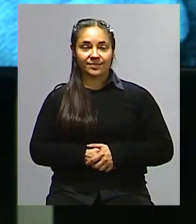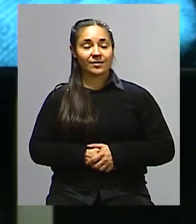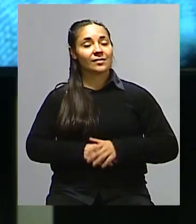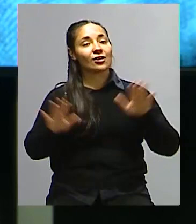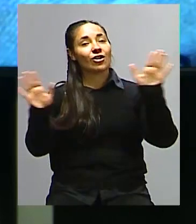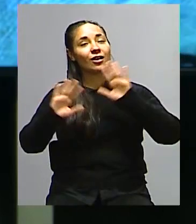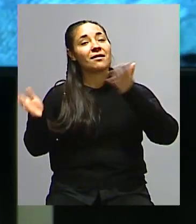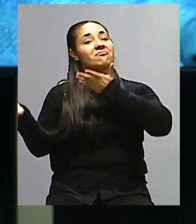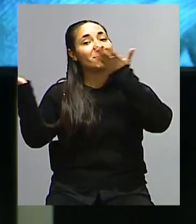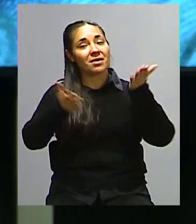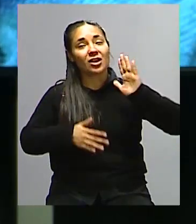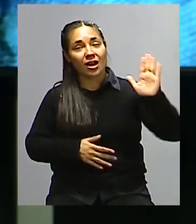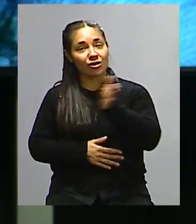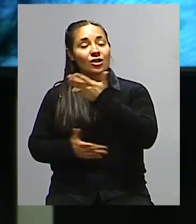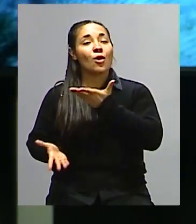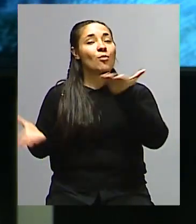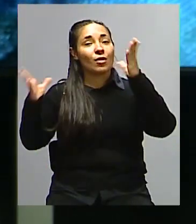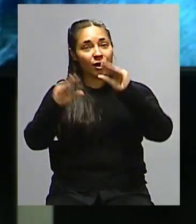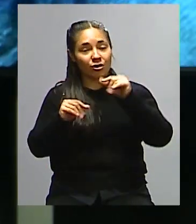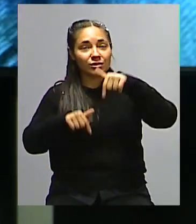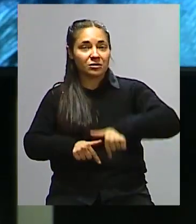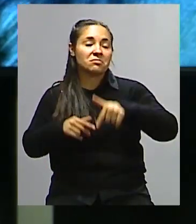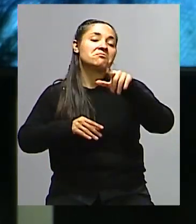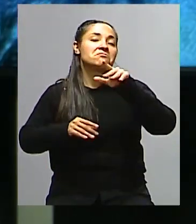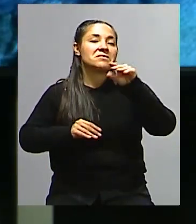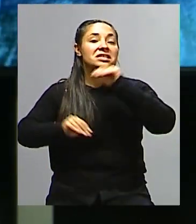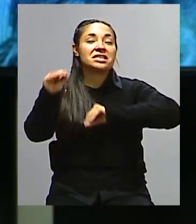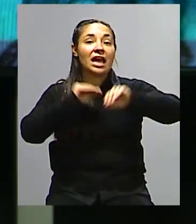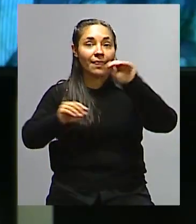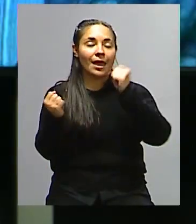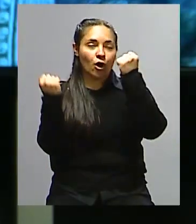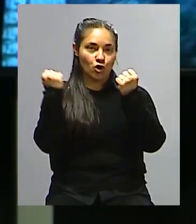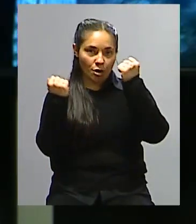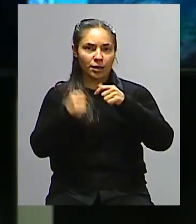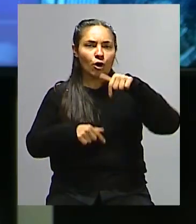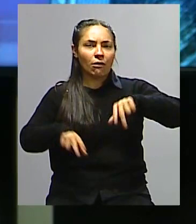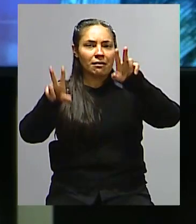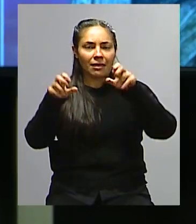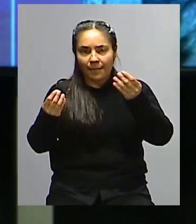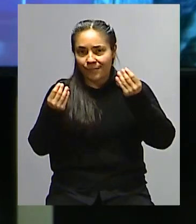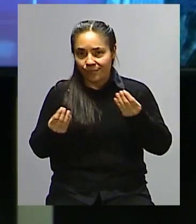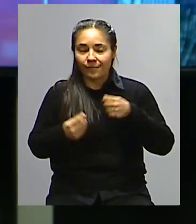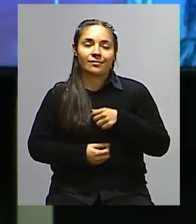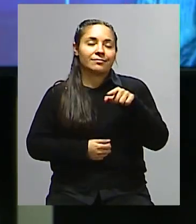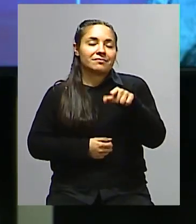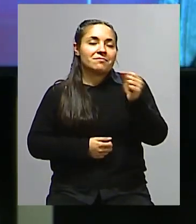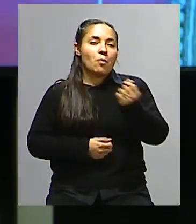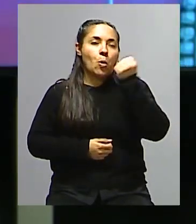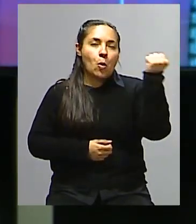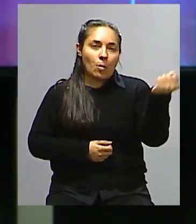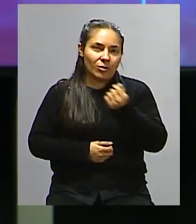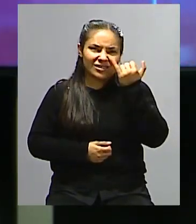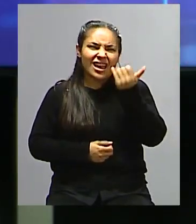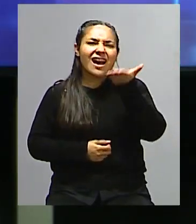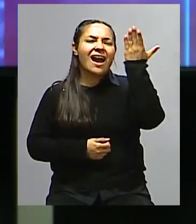¿Qué tal? Bienvenidas, bienvenidos, muy buenas noches a esta nueva edición de Hecha de Económico. Hoy nos vamos a ocupar de un tema muy importante, ya lo hemos